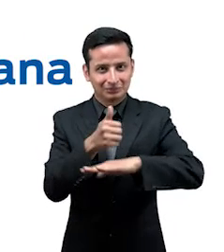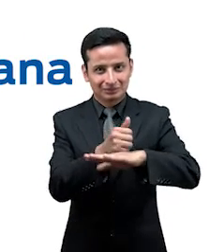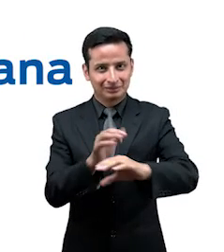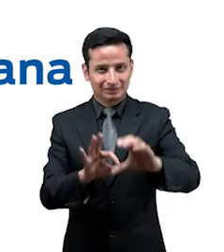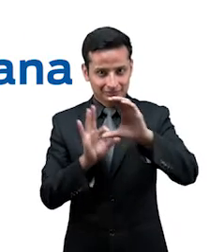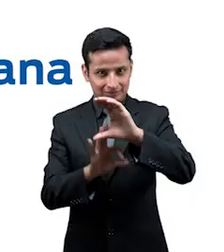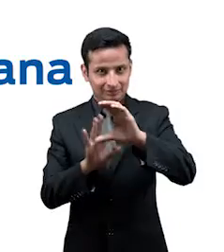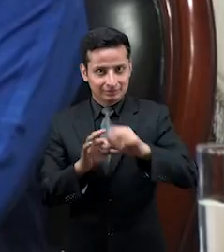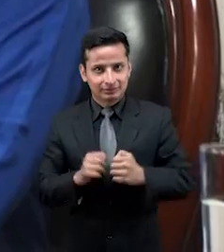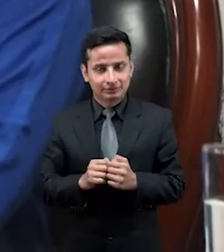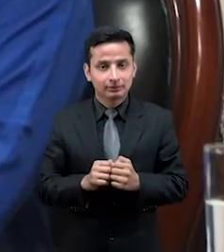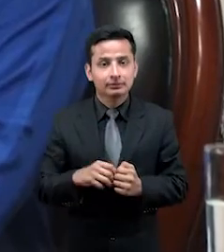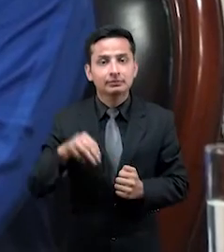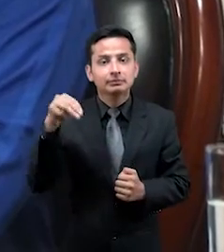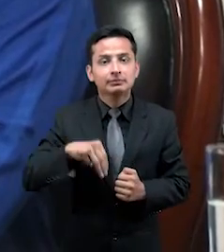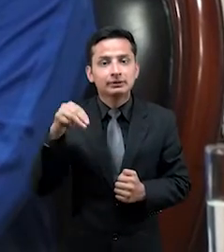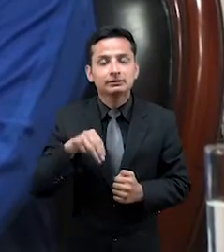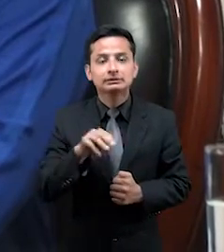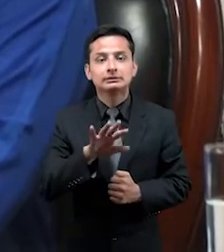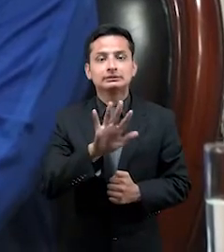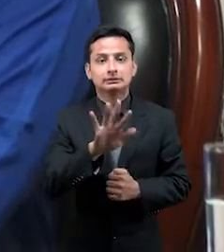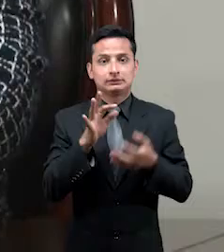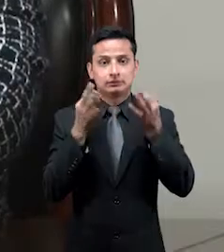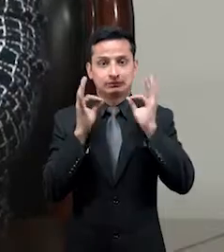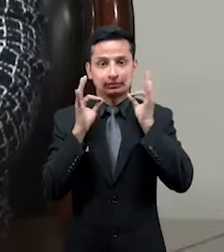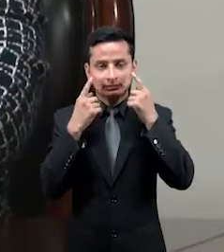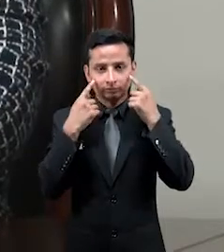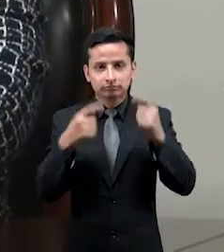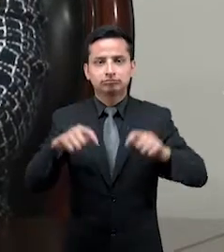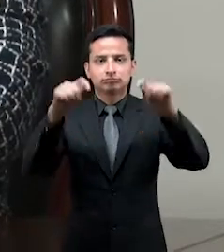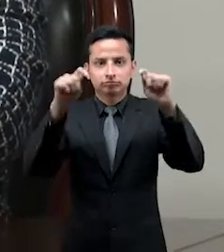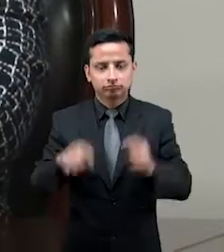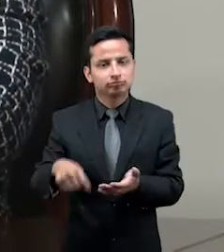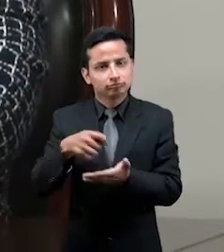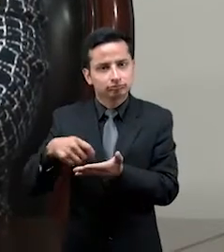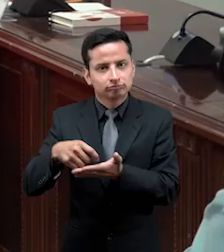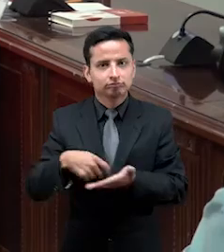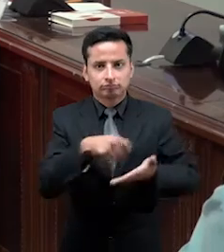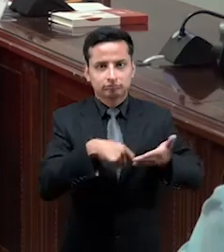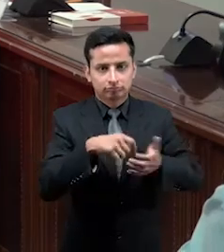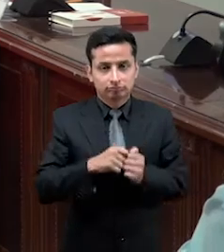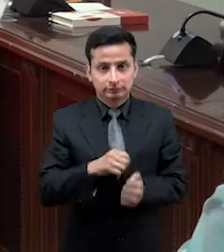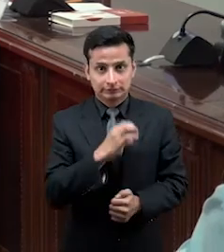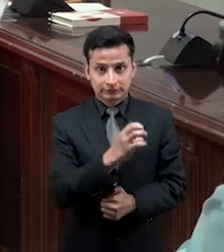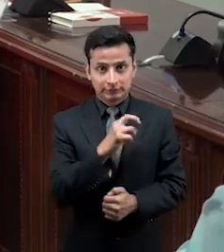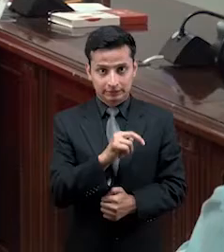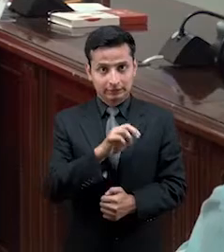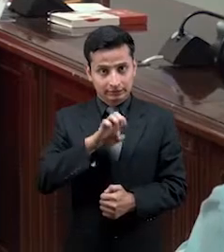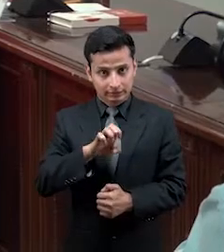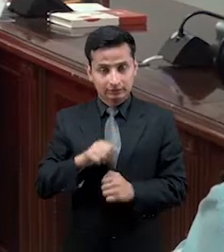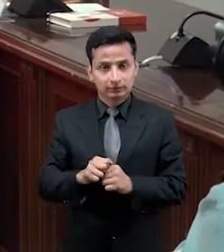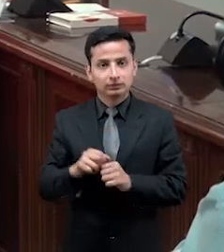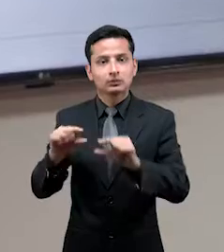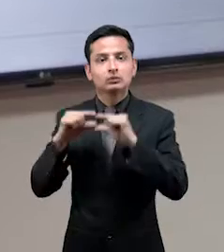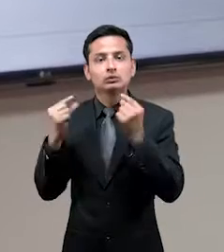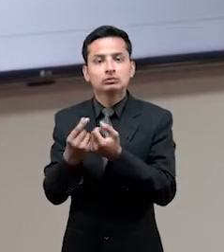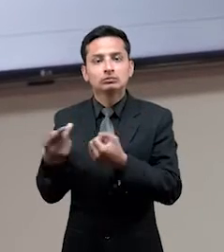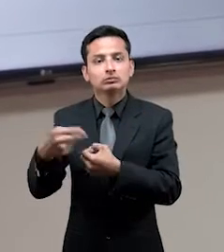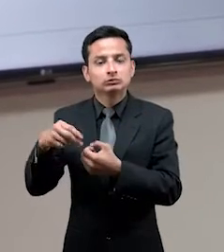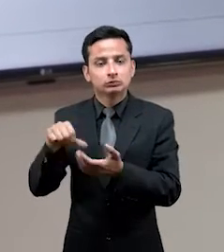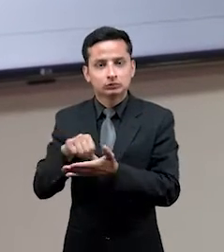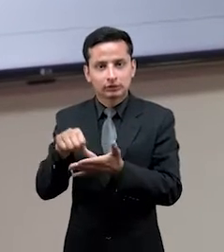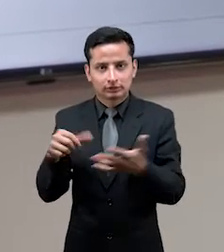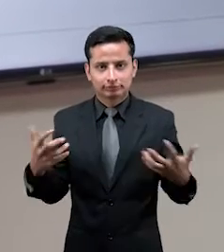Ciudadana y Control Social, se firmó este martes 5 de febrero un convenio de cooperación entre el CNE y la Corporación